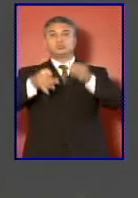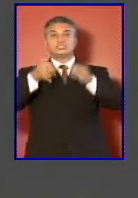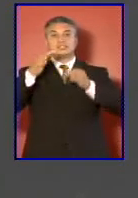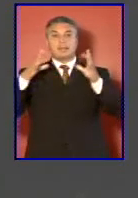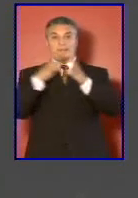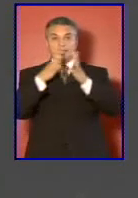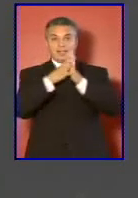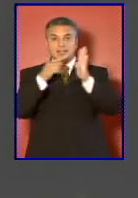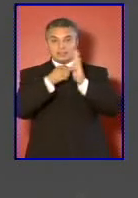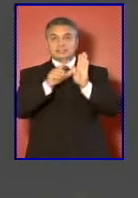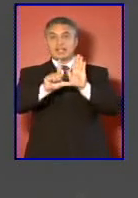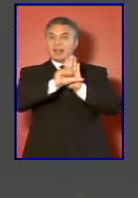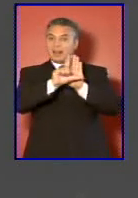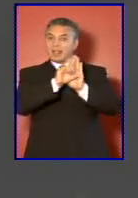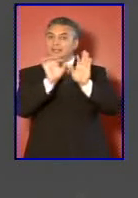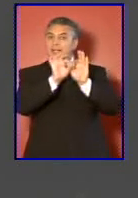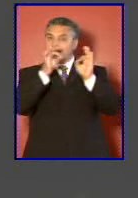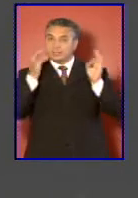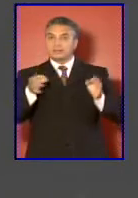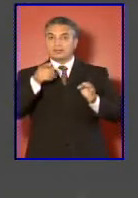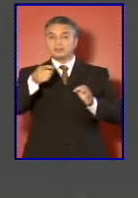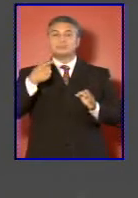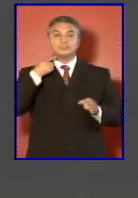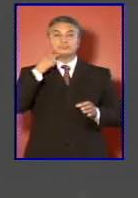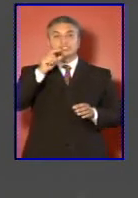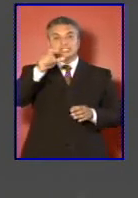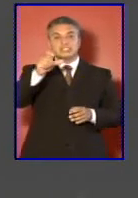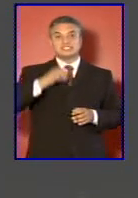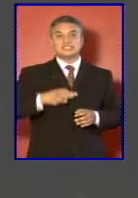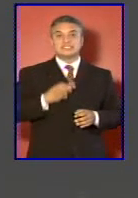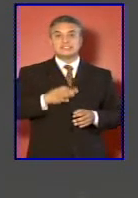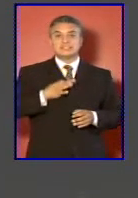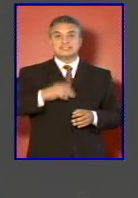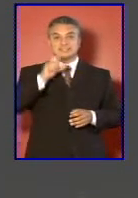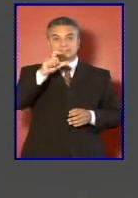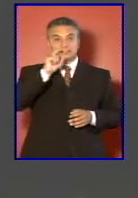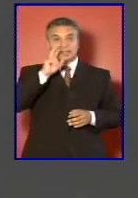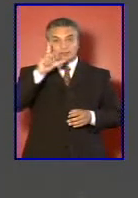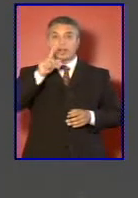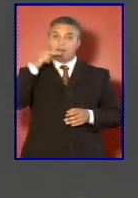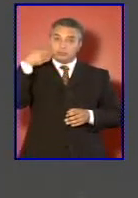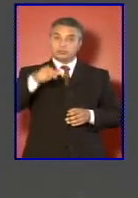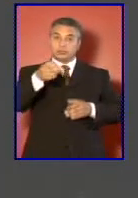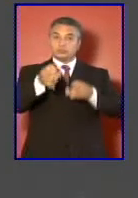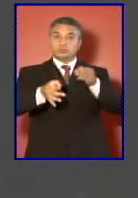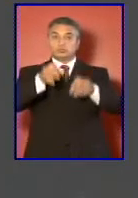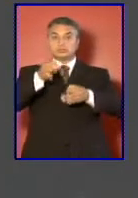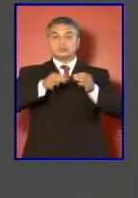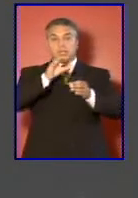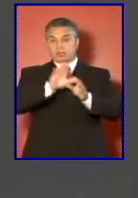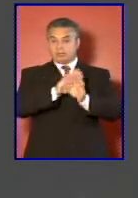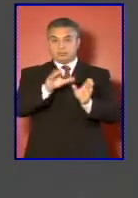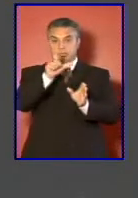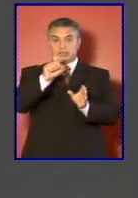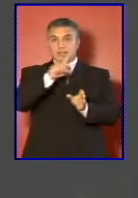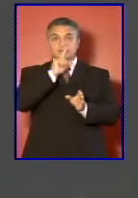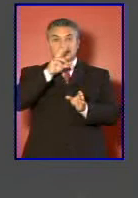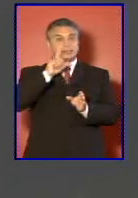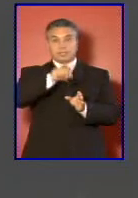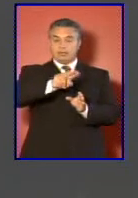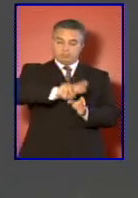y leyes especiales cometidos por civiles desde la justicia castrense a la justicia penal